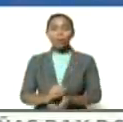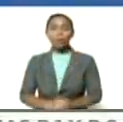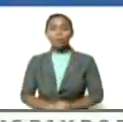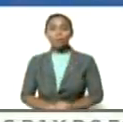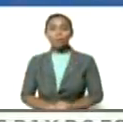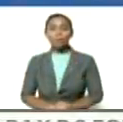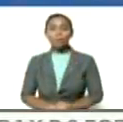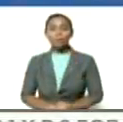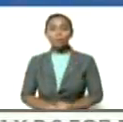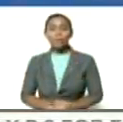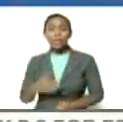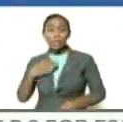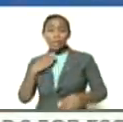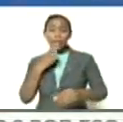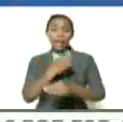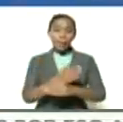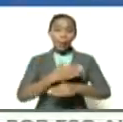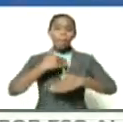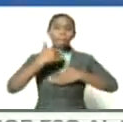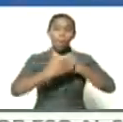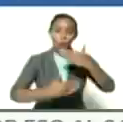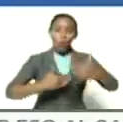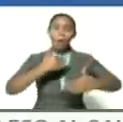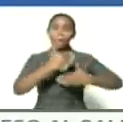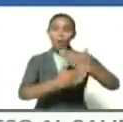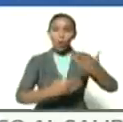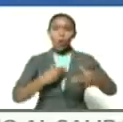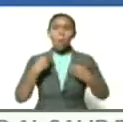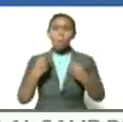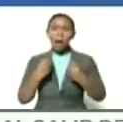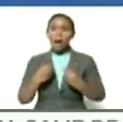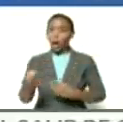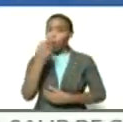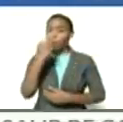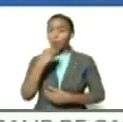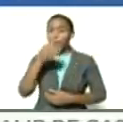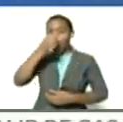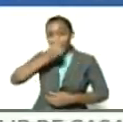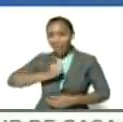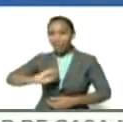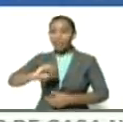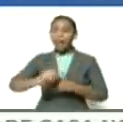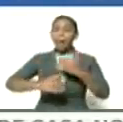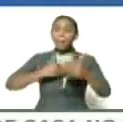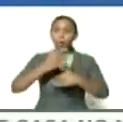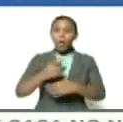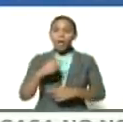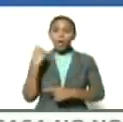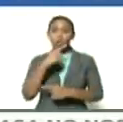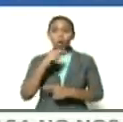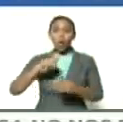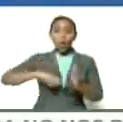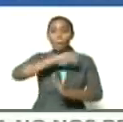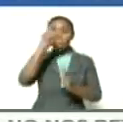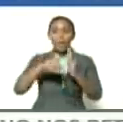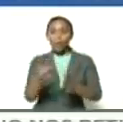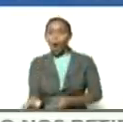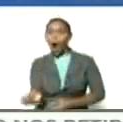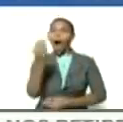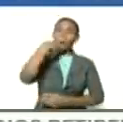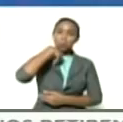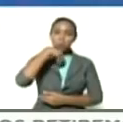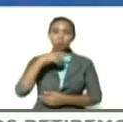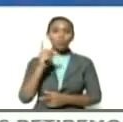iremos por parte para comernos el elefante a pedazos y no de un solo bocado como dicen por ahí